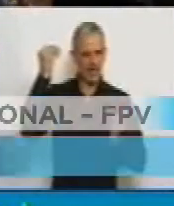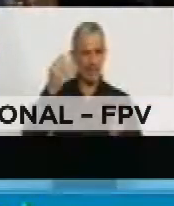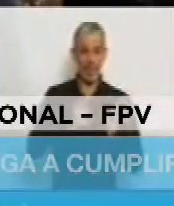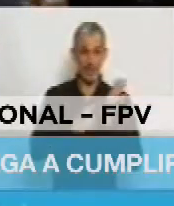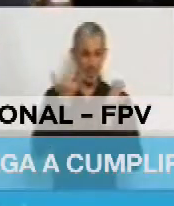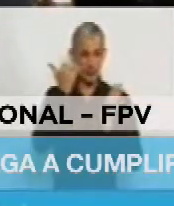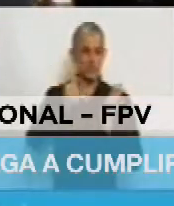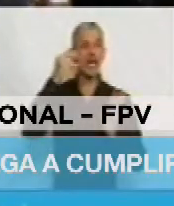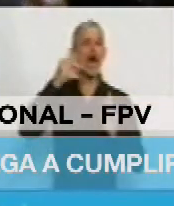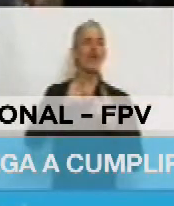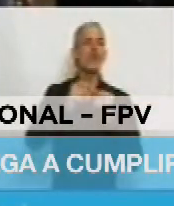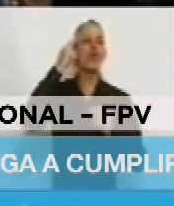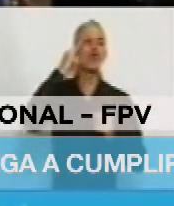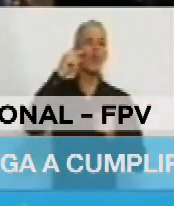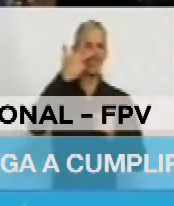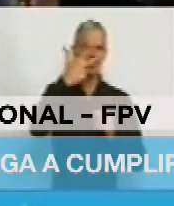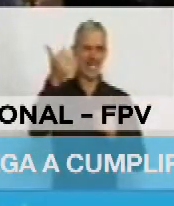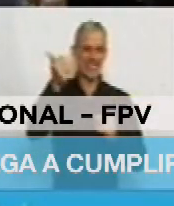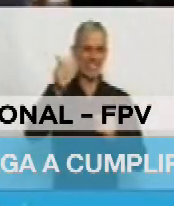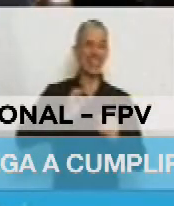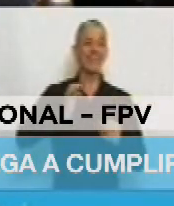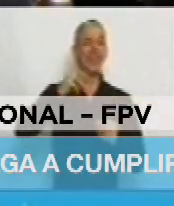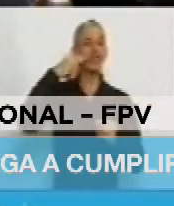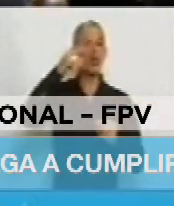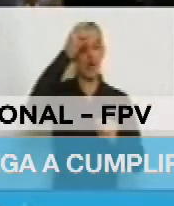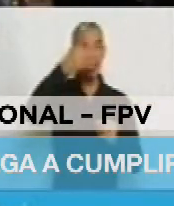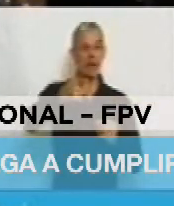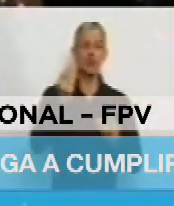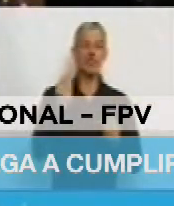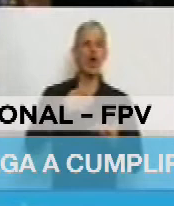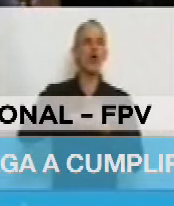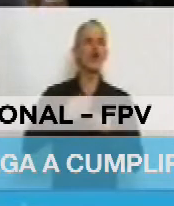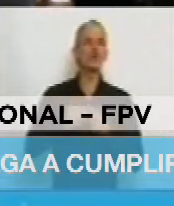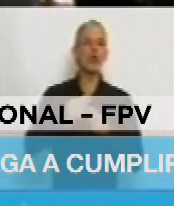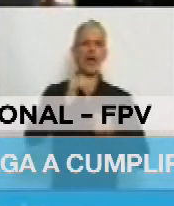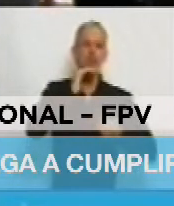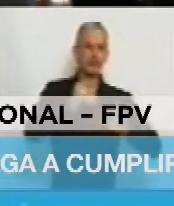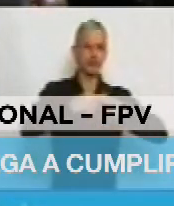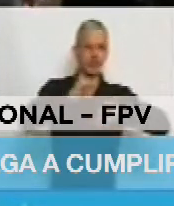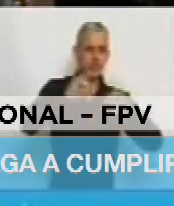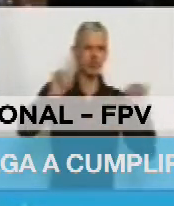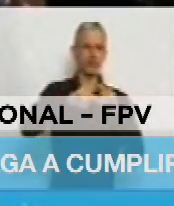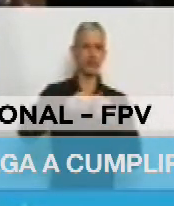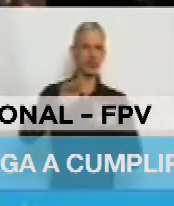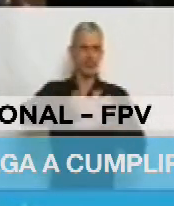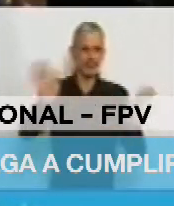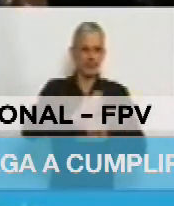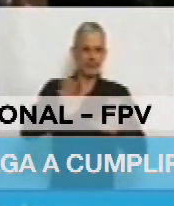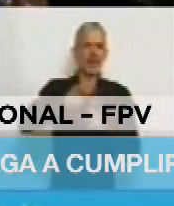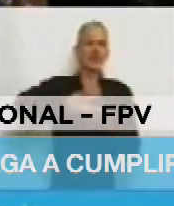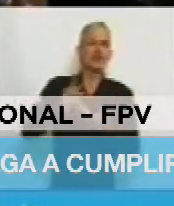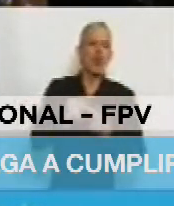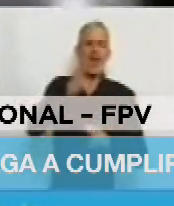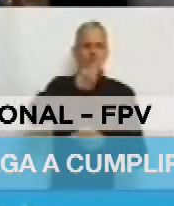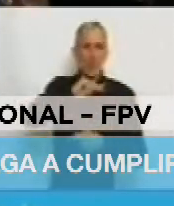El decreto 936 del año 2011 de erradicación de los mensajes e imágenes que promuevan o fomente la